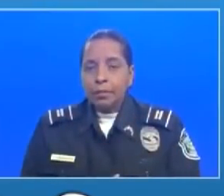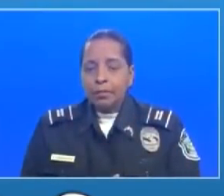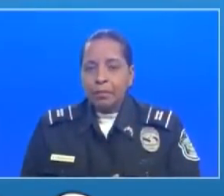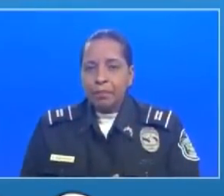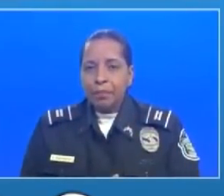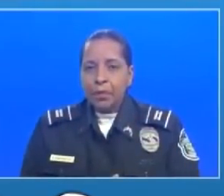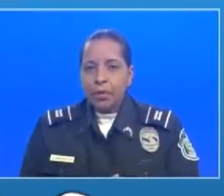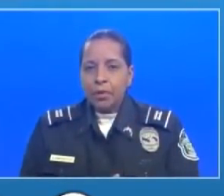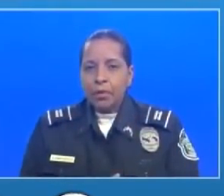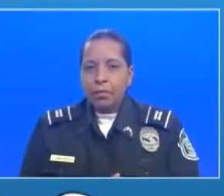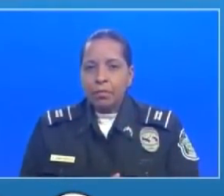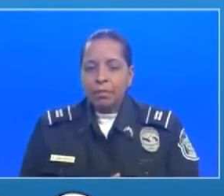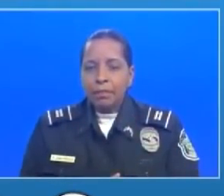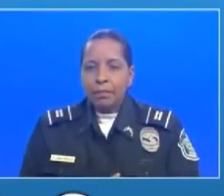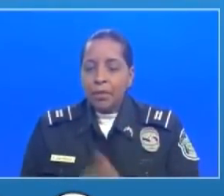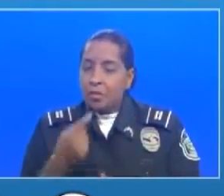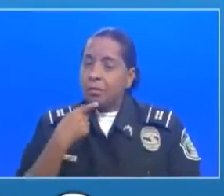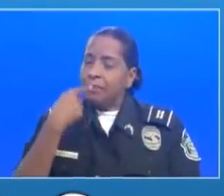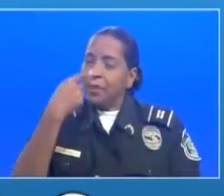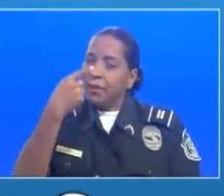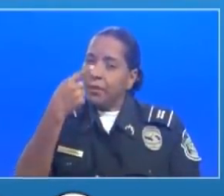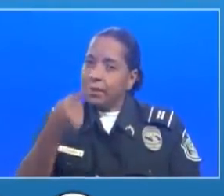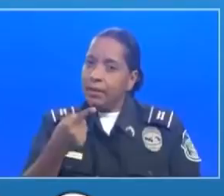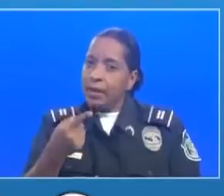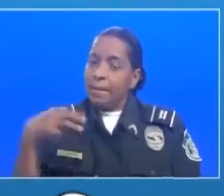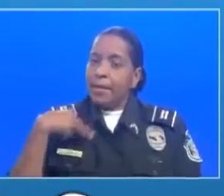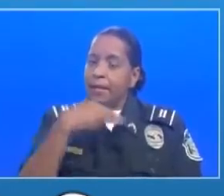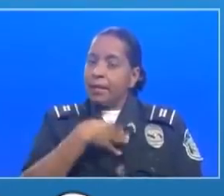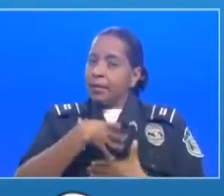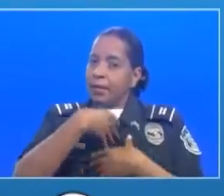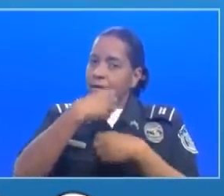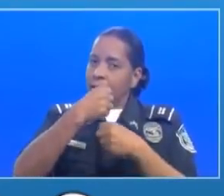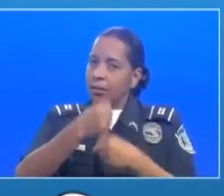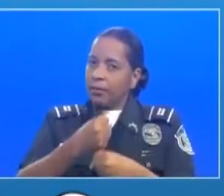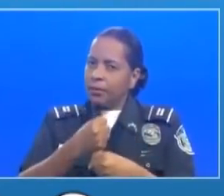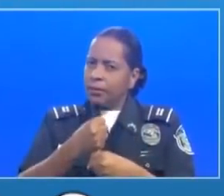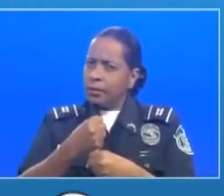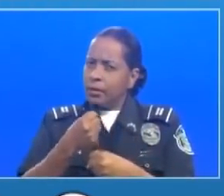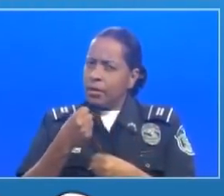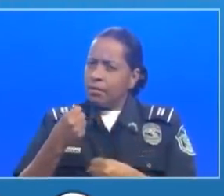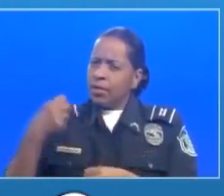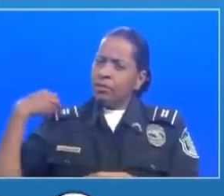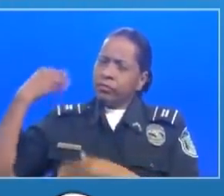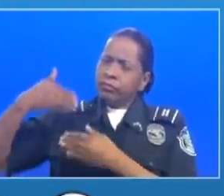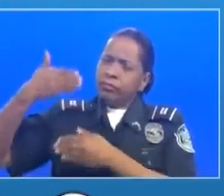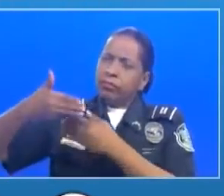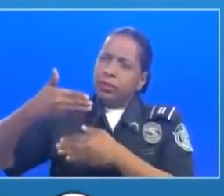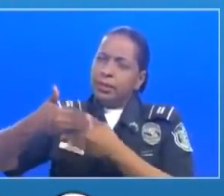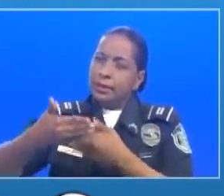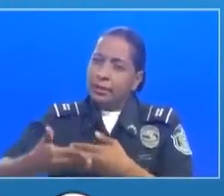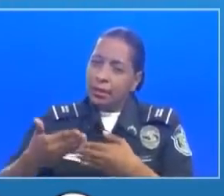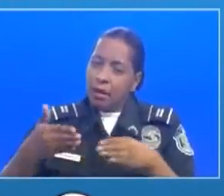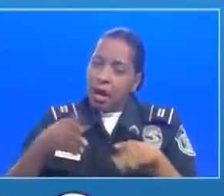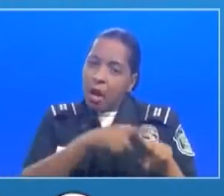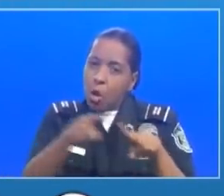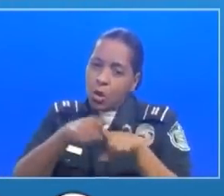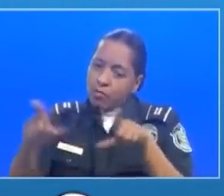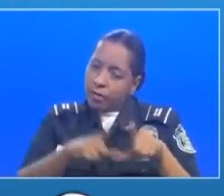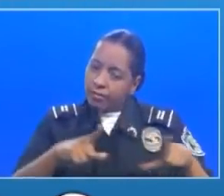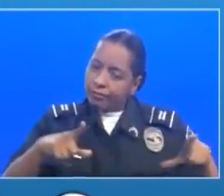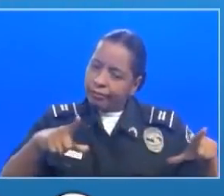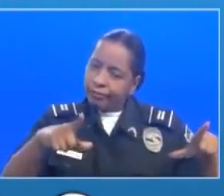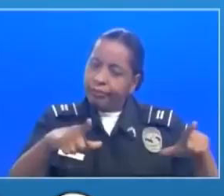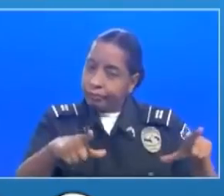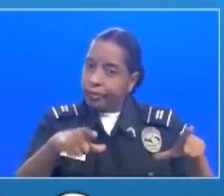si debo decirles que el ministerio de salud viene adelantándose a los escenarios y